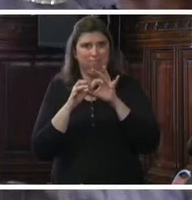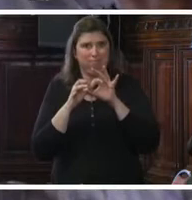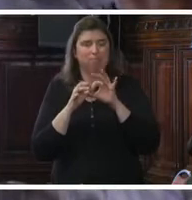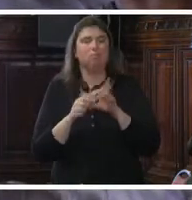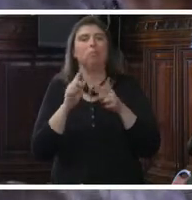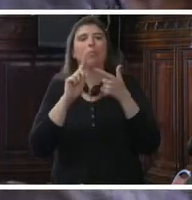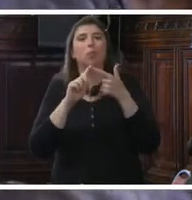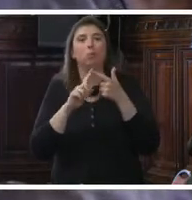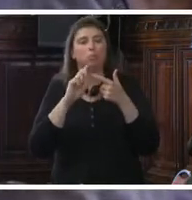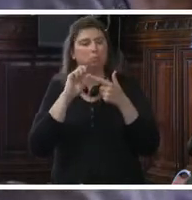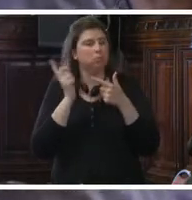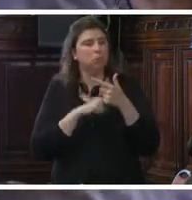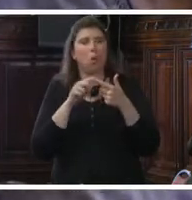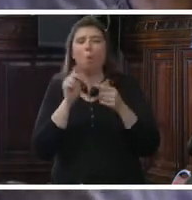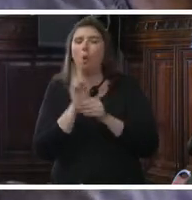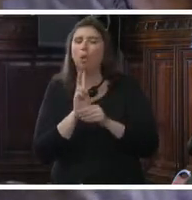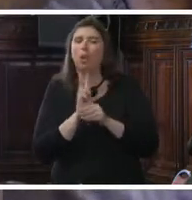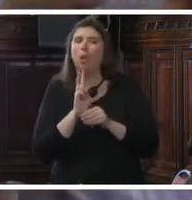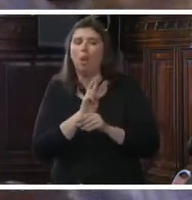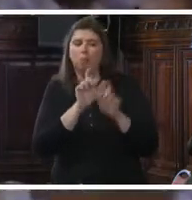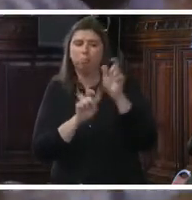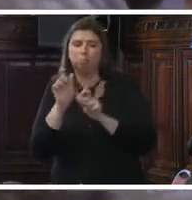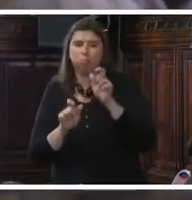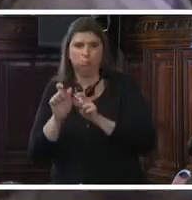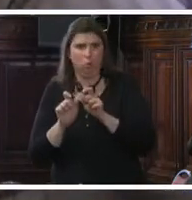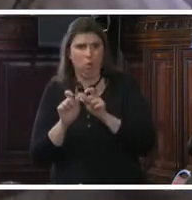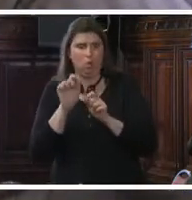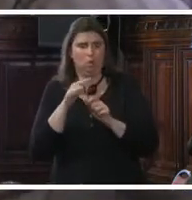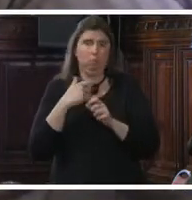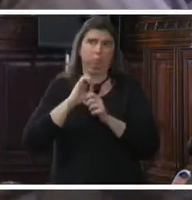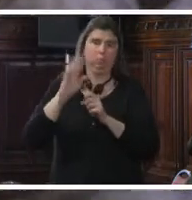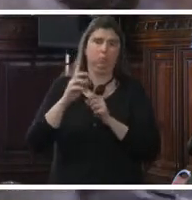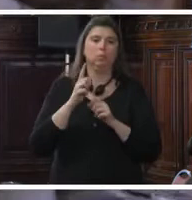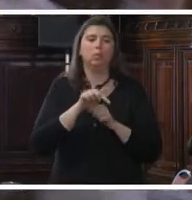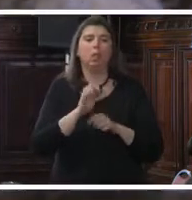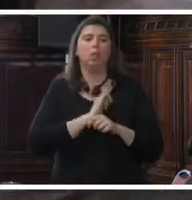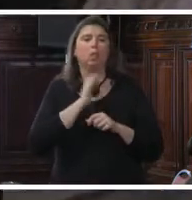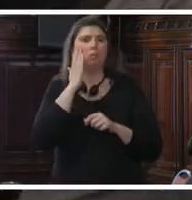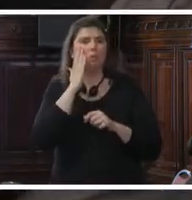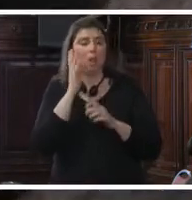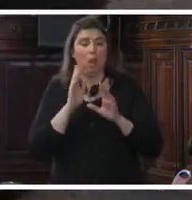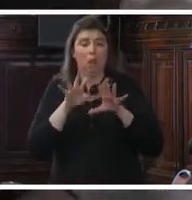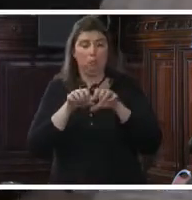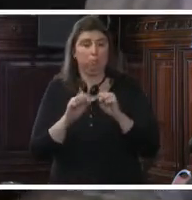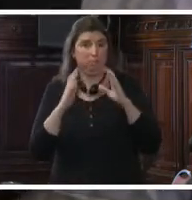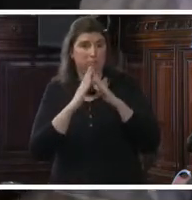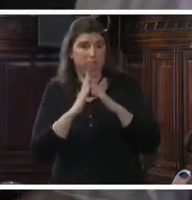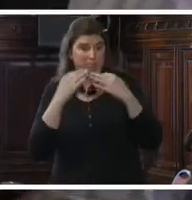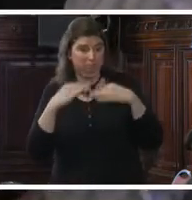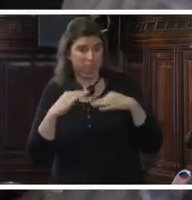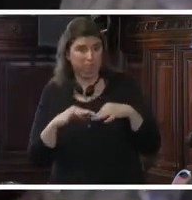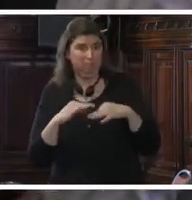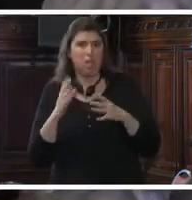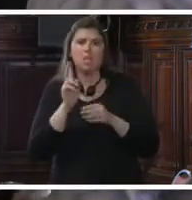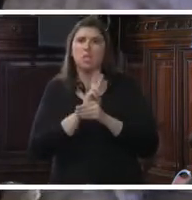medidas urgentes para proteger a las víctimas en tres aspectos, su identificación, alojamiento idóneo, seguridad y recuperación